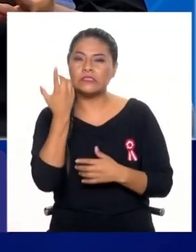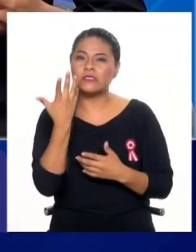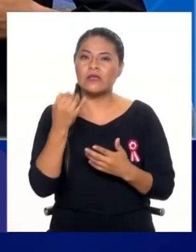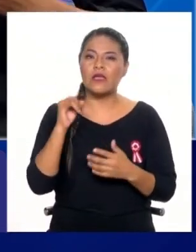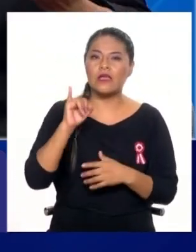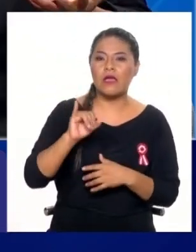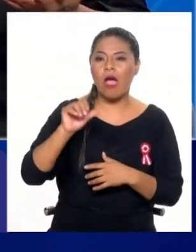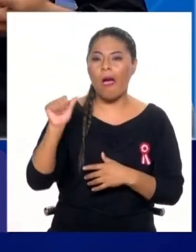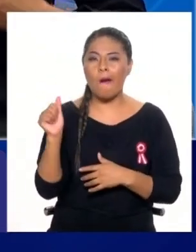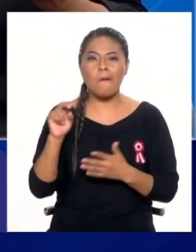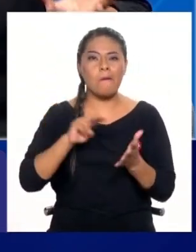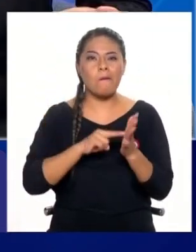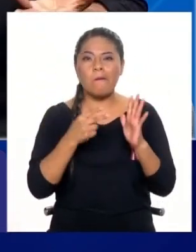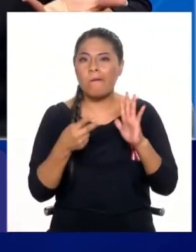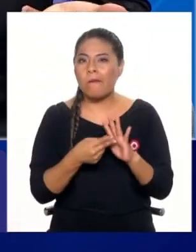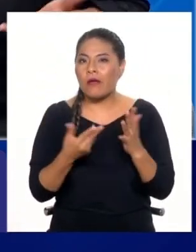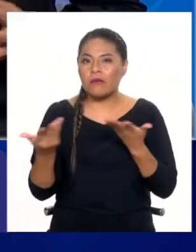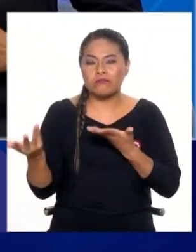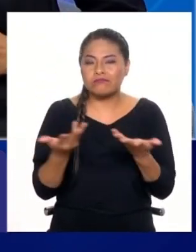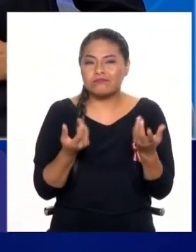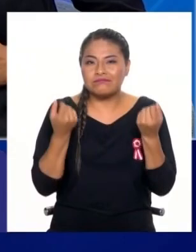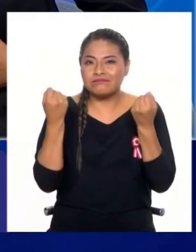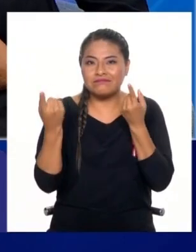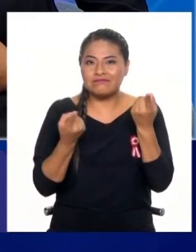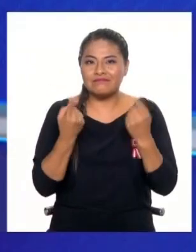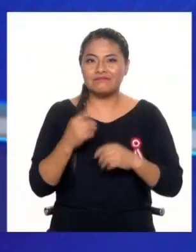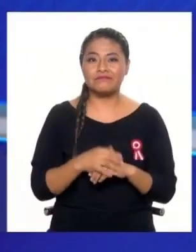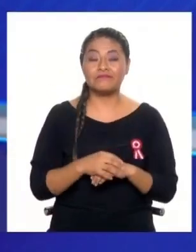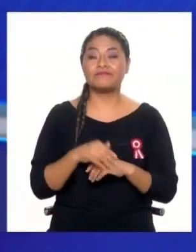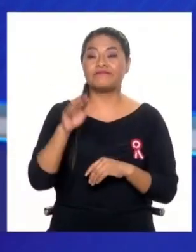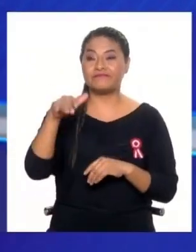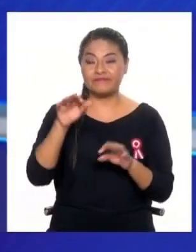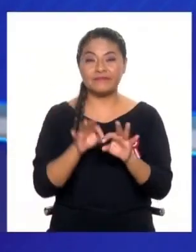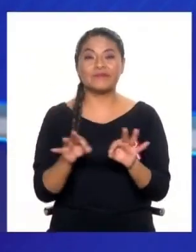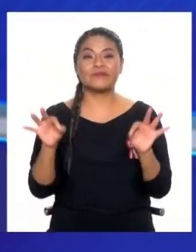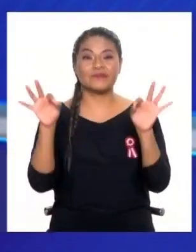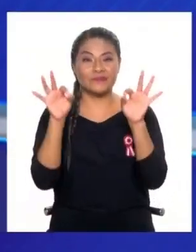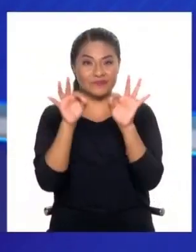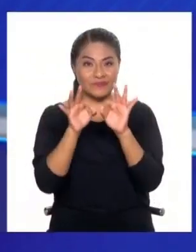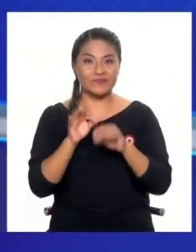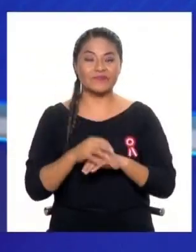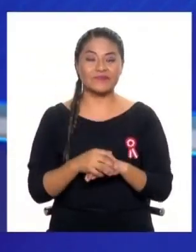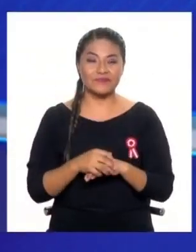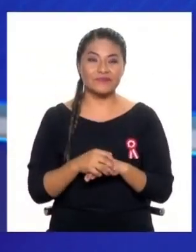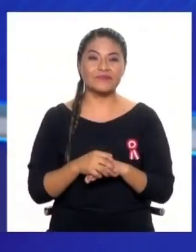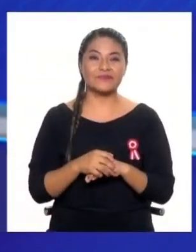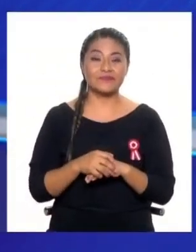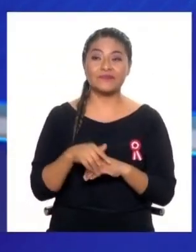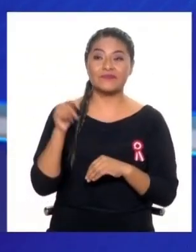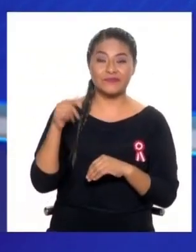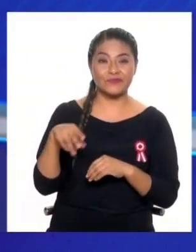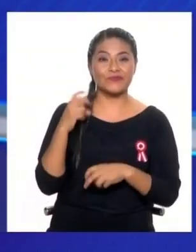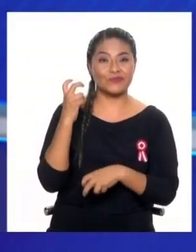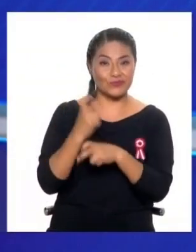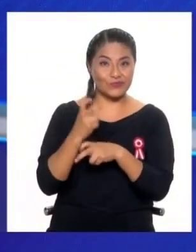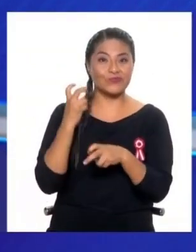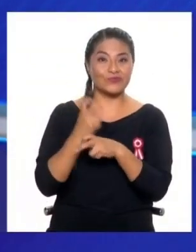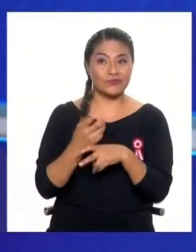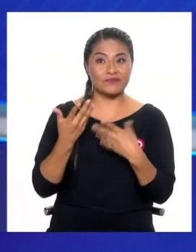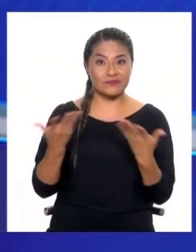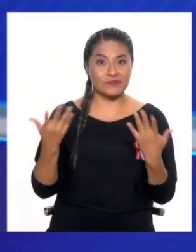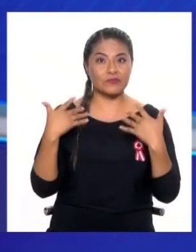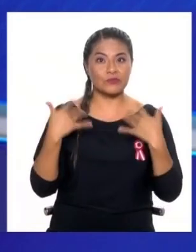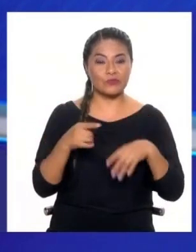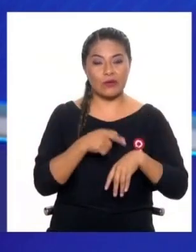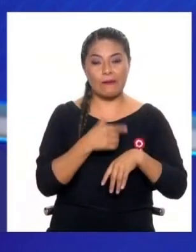eventualmente, si vamos a promoverla, tenemos que saber qué cosa es. Mira, tremendamente importante. Y para que entienda el nivel de complejidad que esto significa y qué